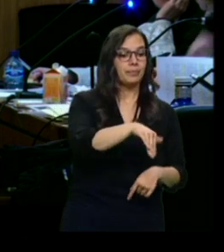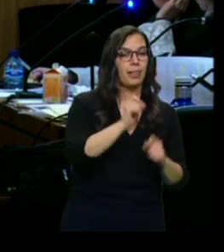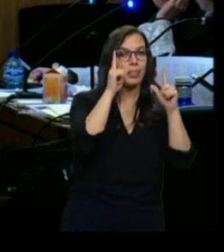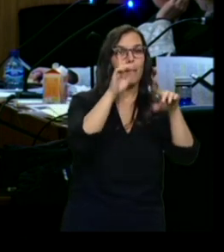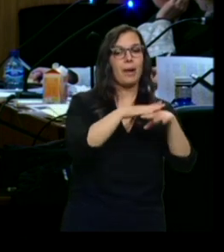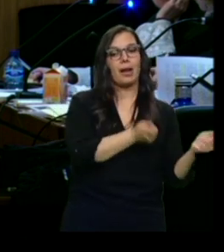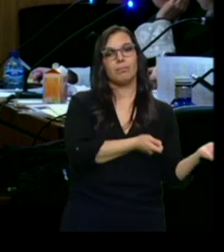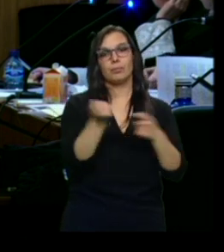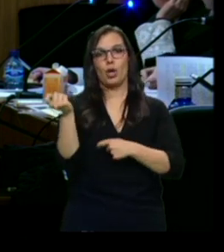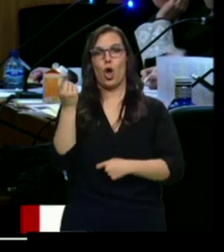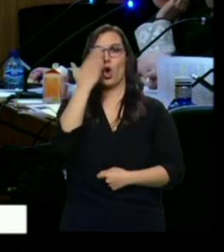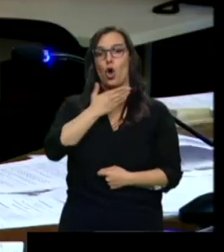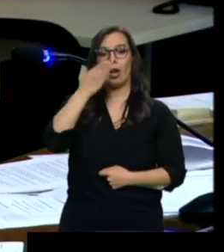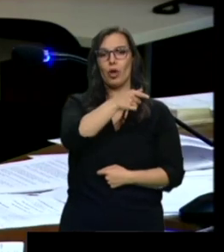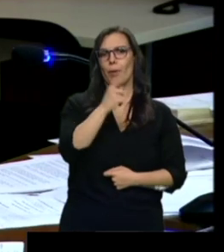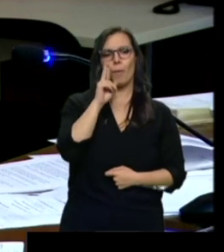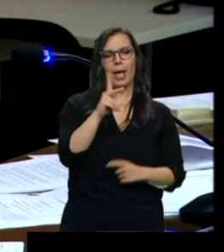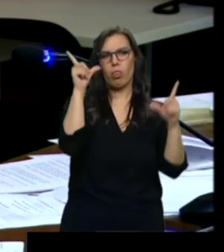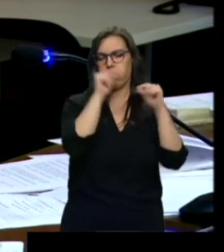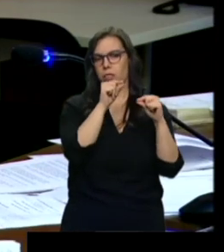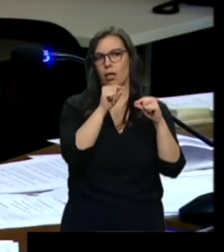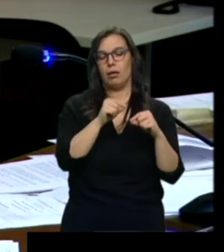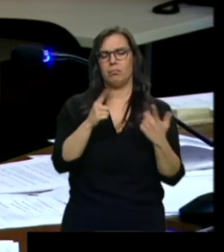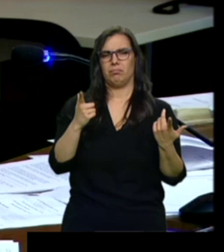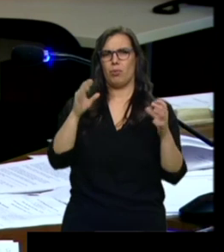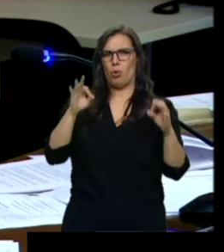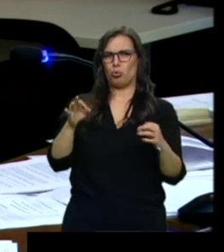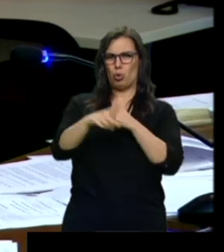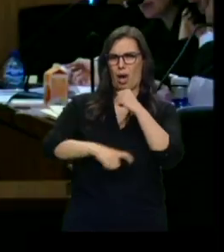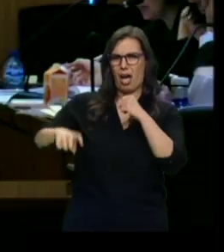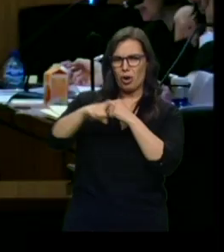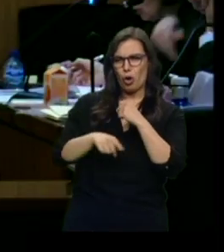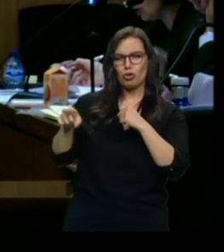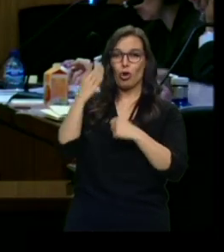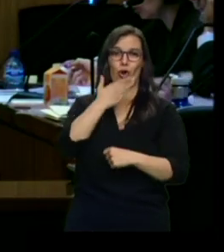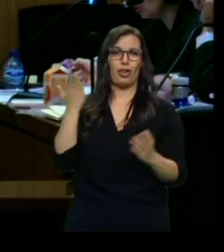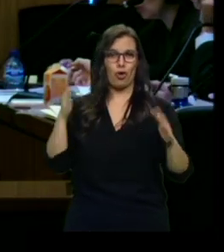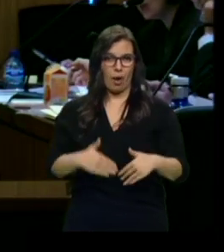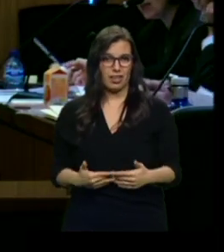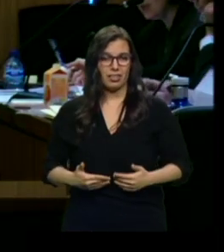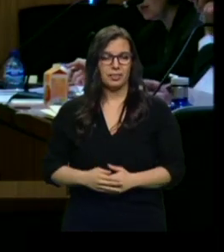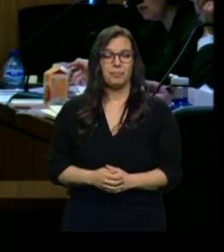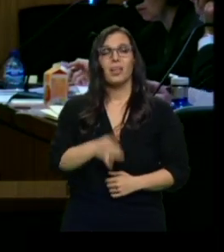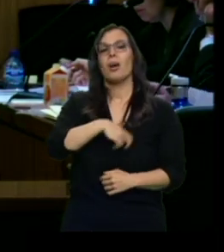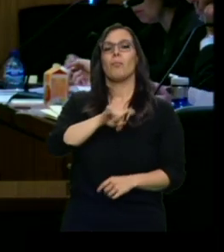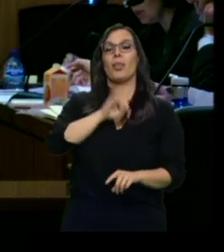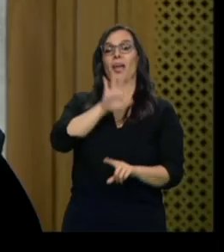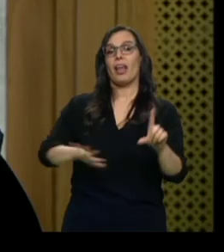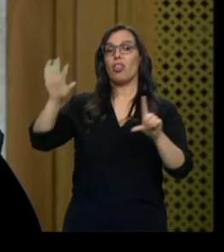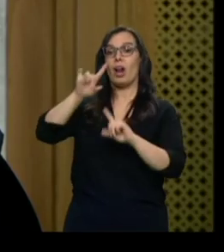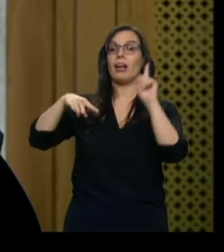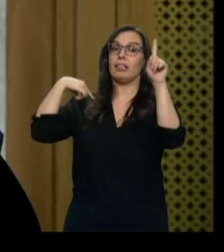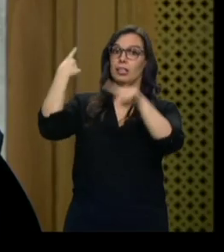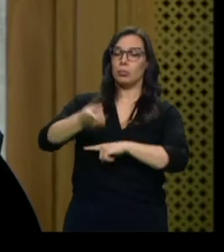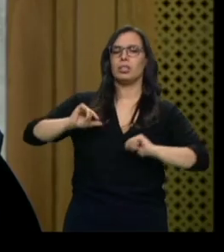colegio, se la encuentra inconsciente en la cama. Una declaración que hace en el mes de agosto, cuando no hay colegio. La Policía Nacional llega después y